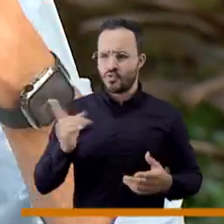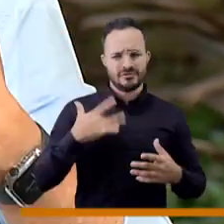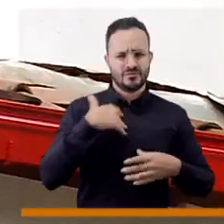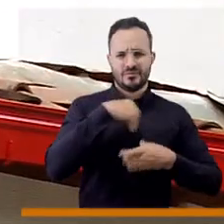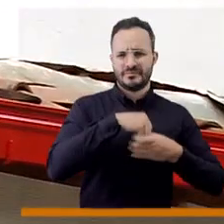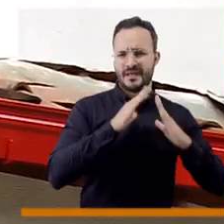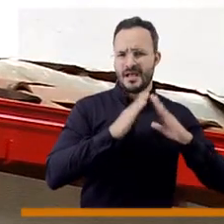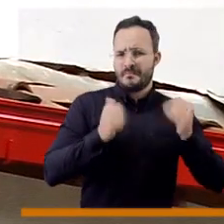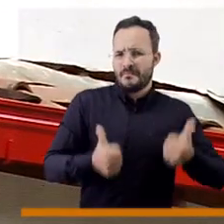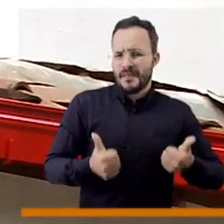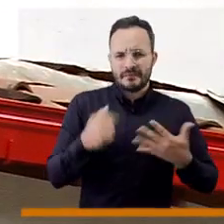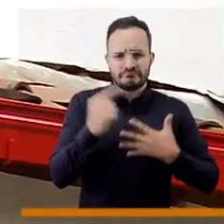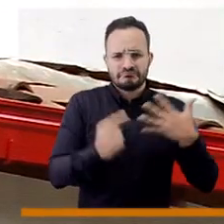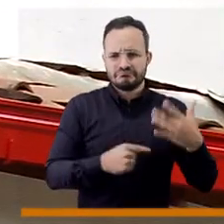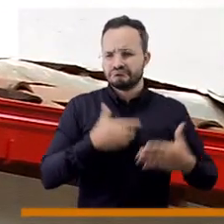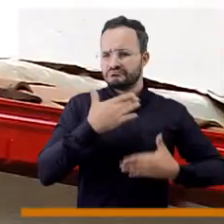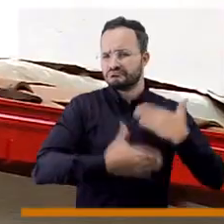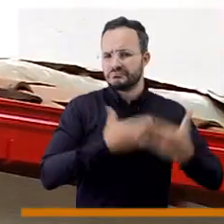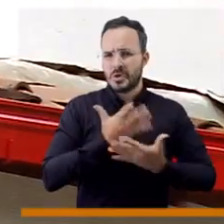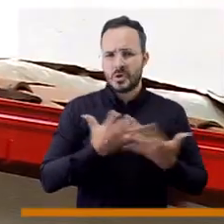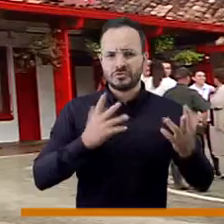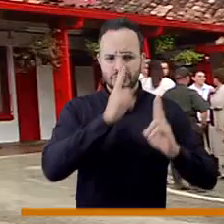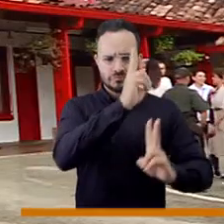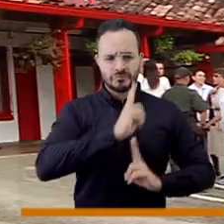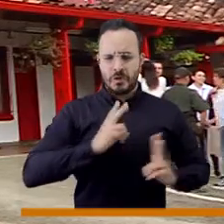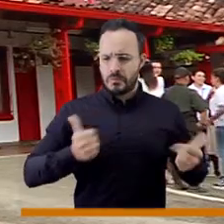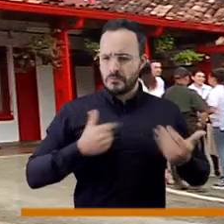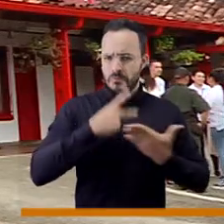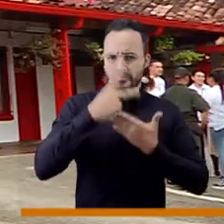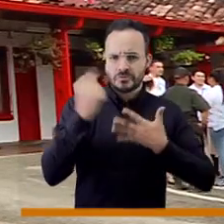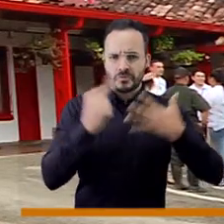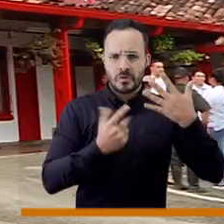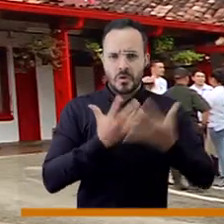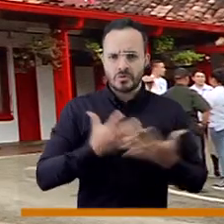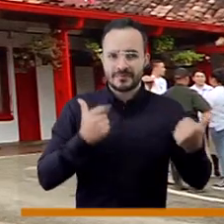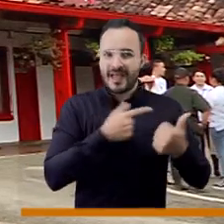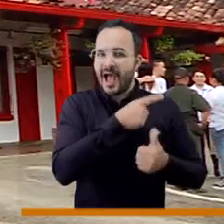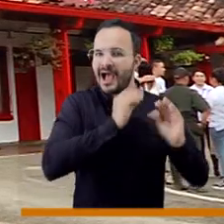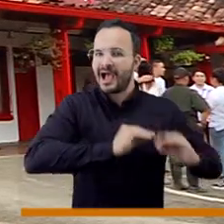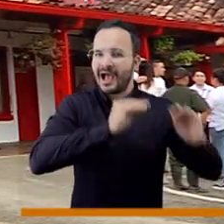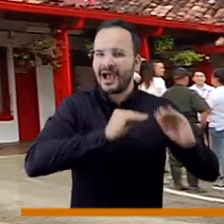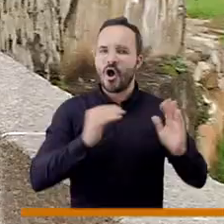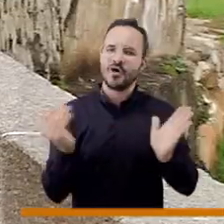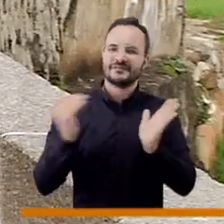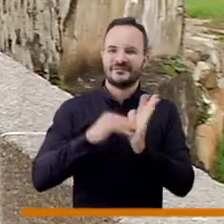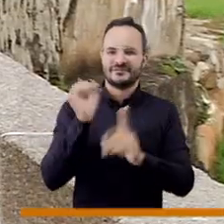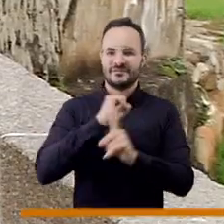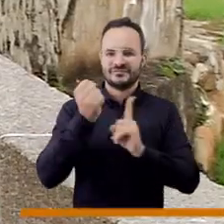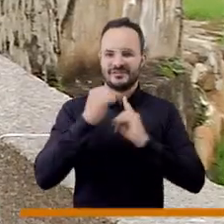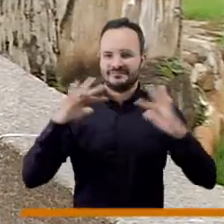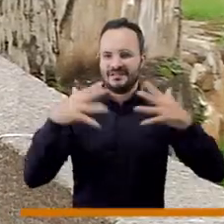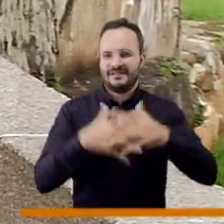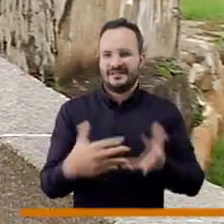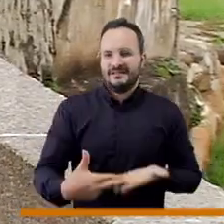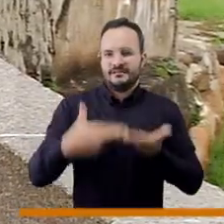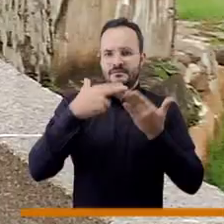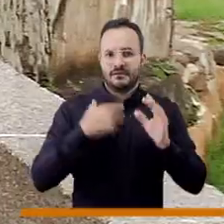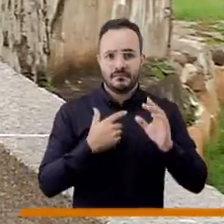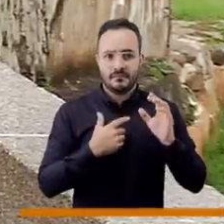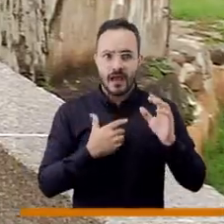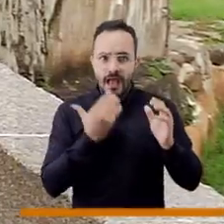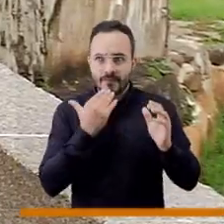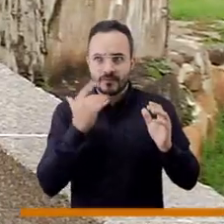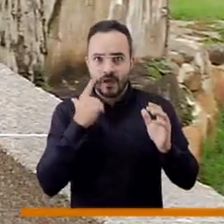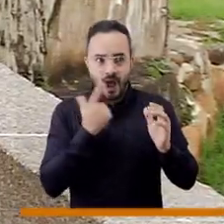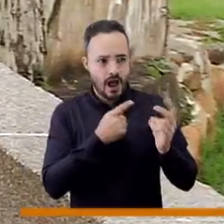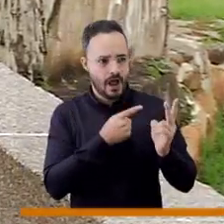se siente respetada, porque empieza a iniciar un proceso de resocialización. Si hay que hacer diez